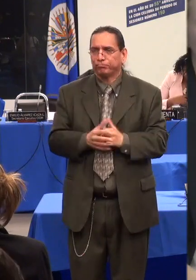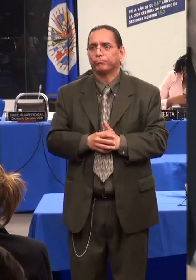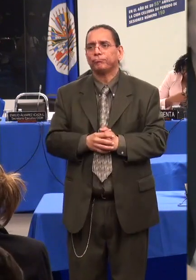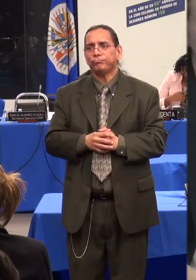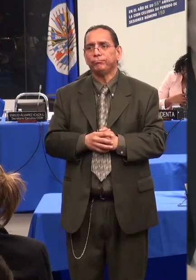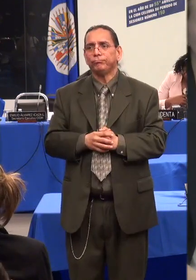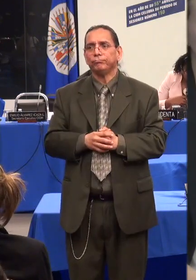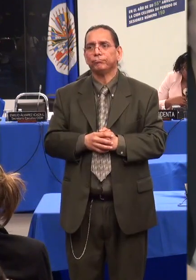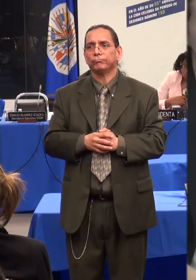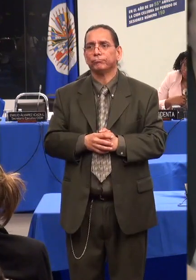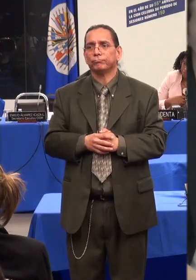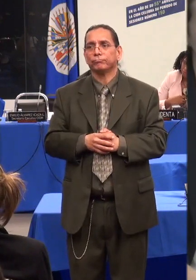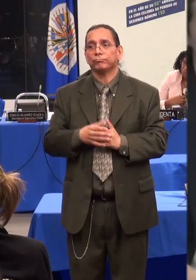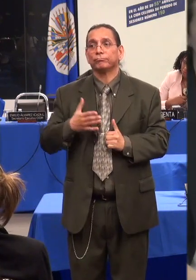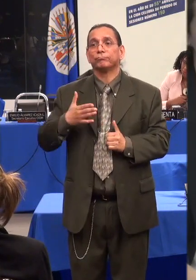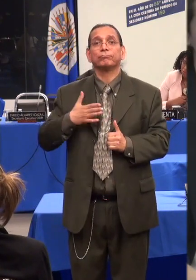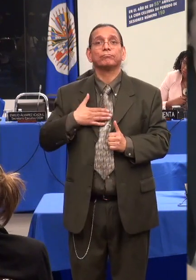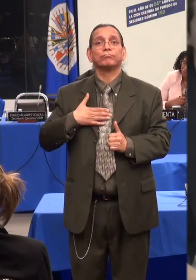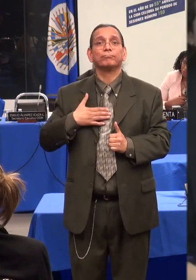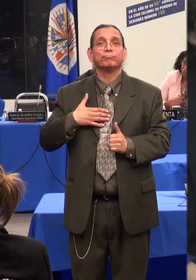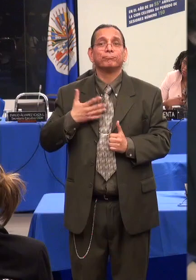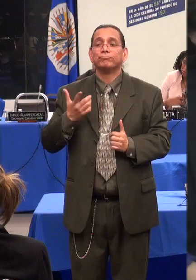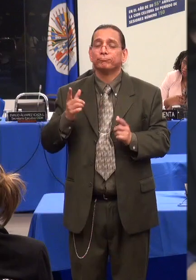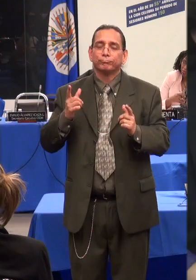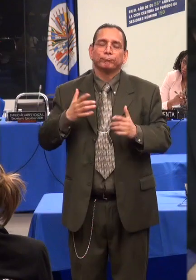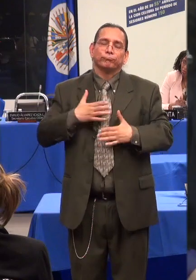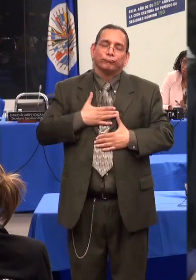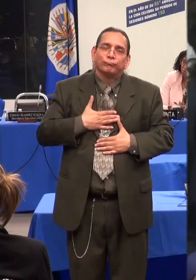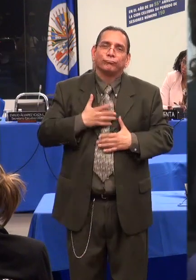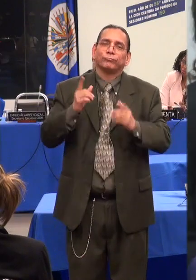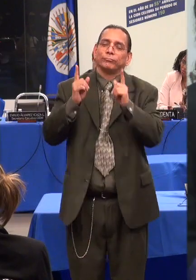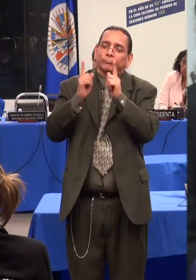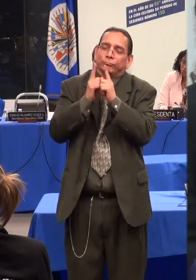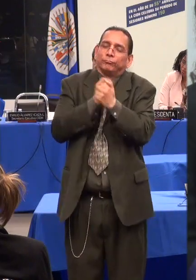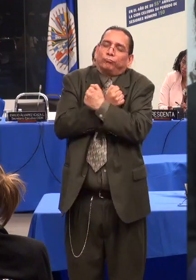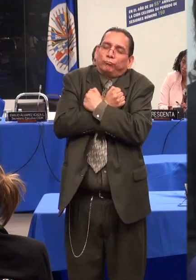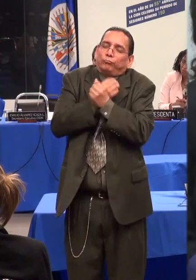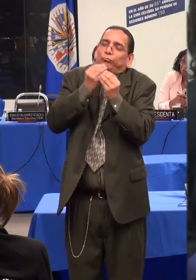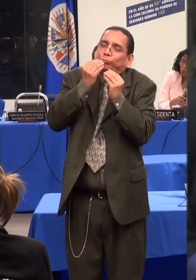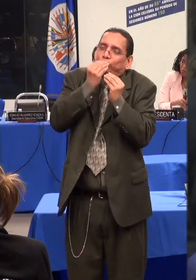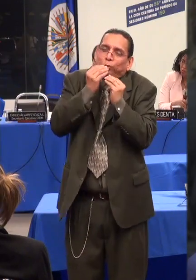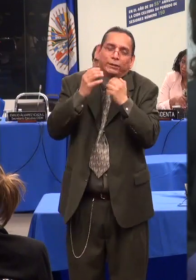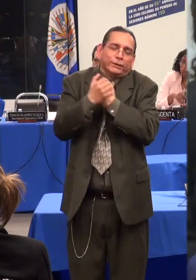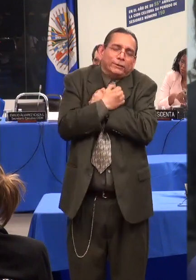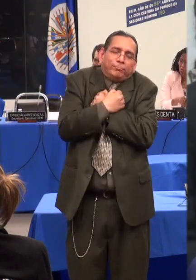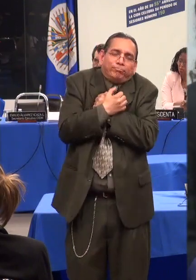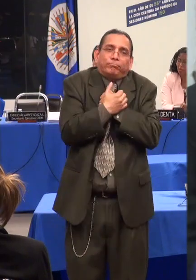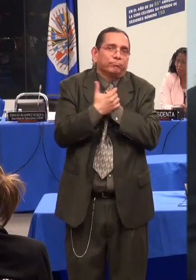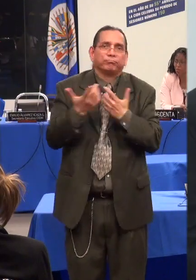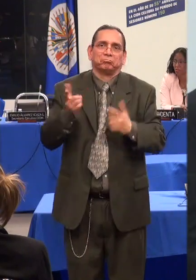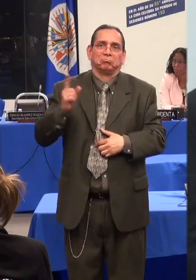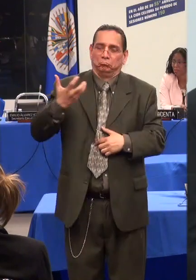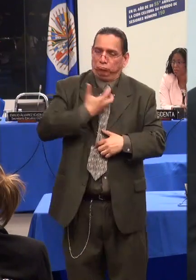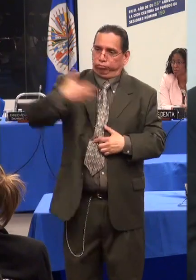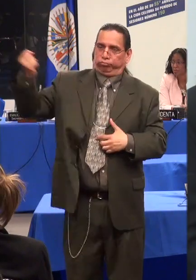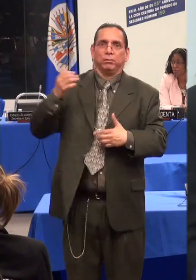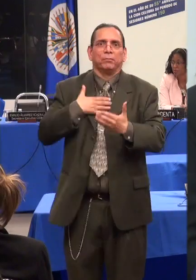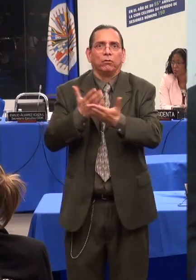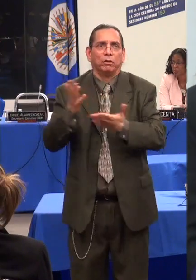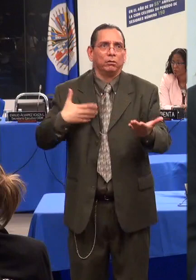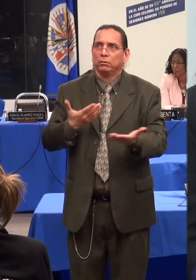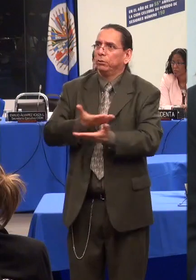hacen preguntas como ¿Has tenido novio? ¿Cómo tienes sexo? ¿Te llega la menstruación?